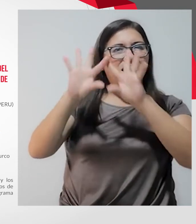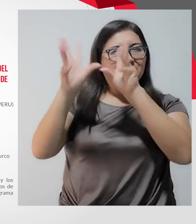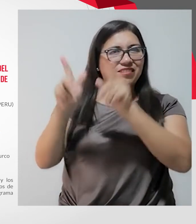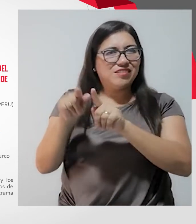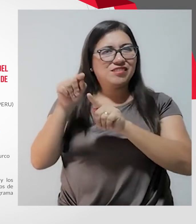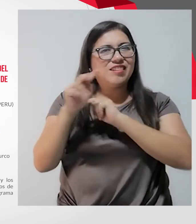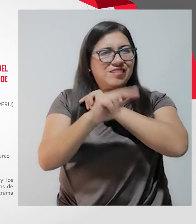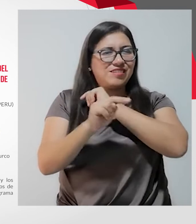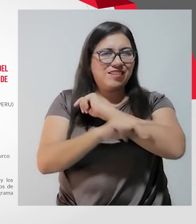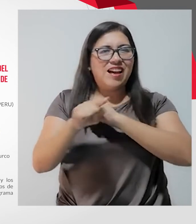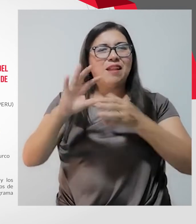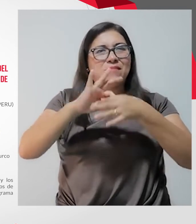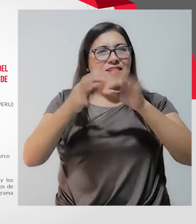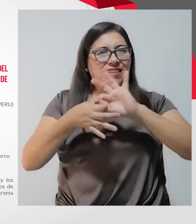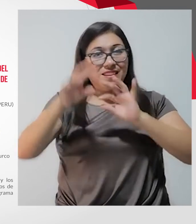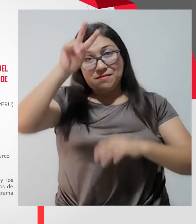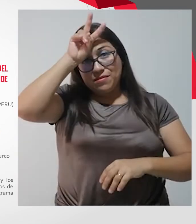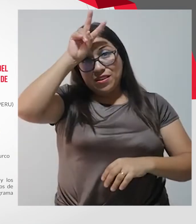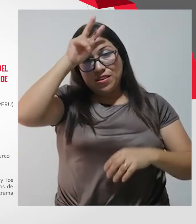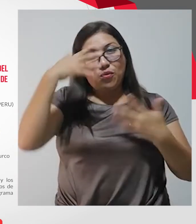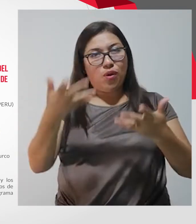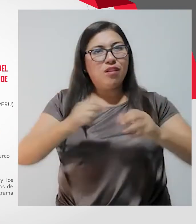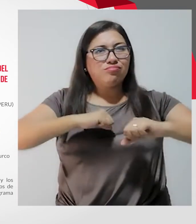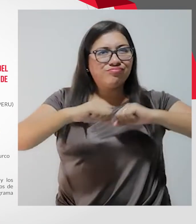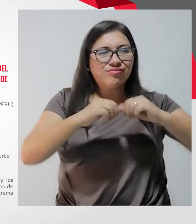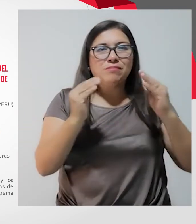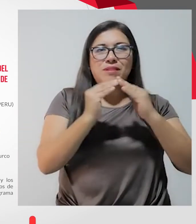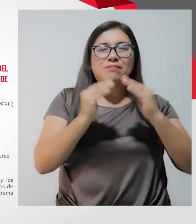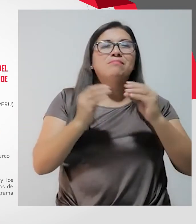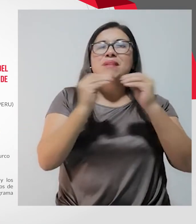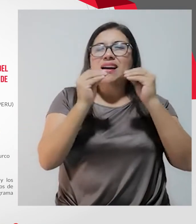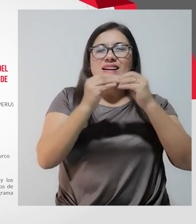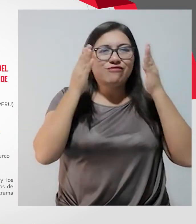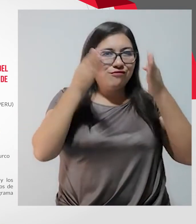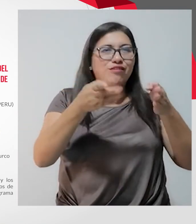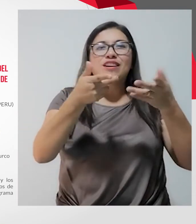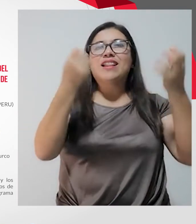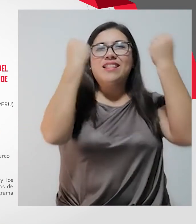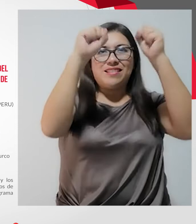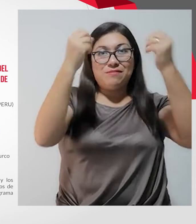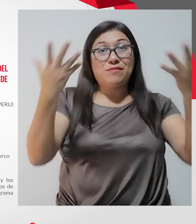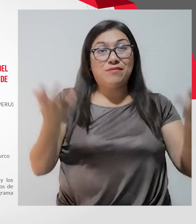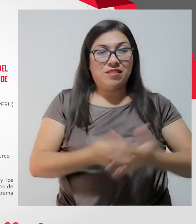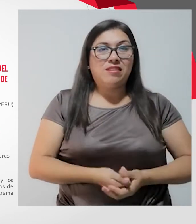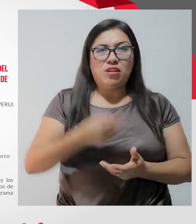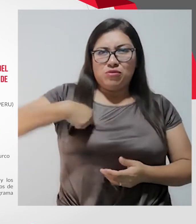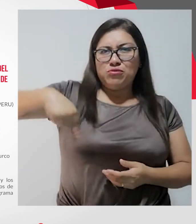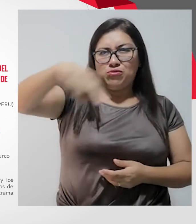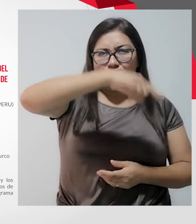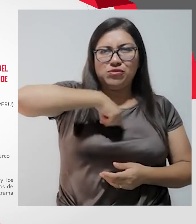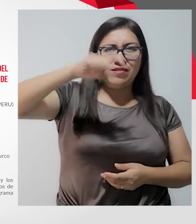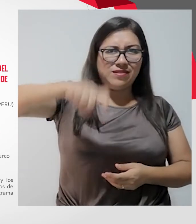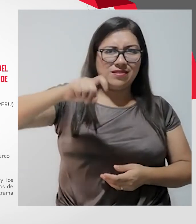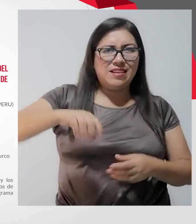Paralímpica del Perú por promover el deporte de alta competencia. Bueno, todos hagamos